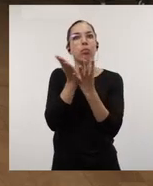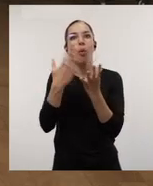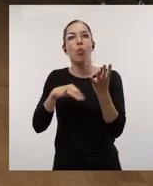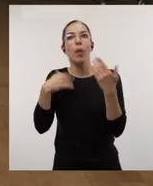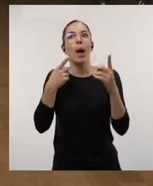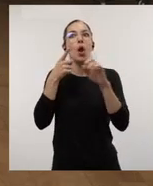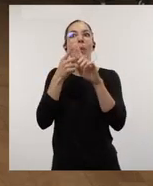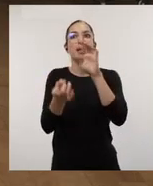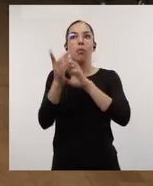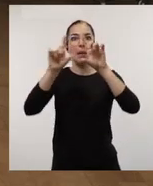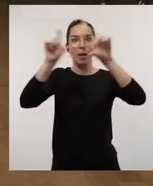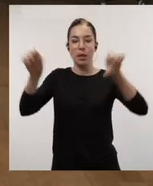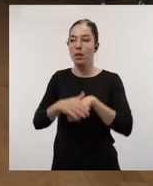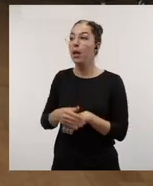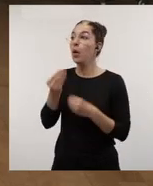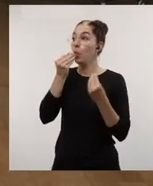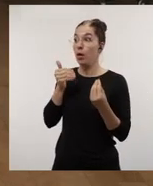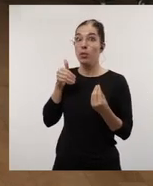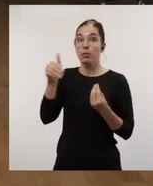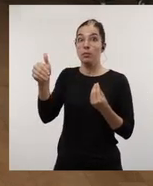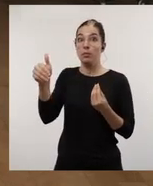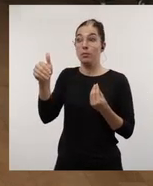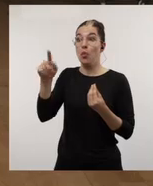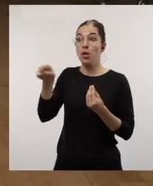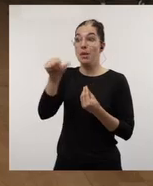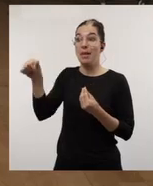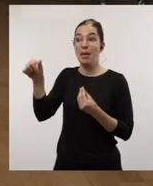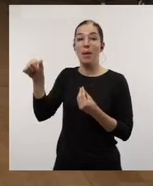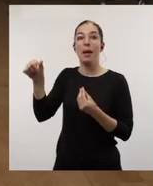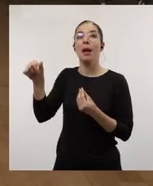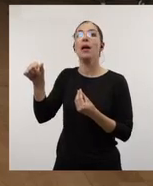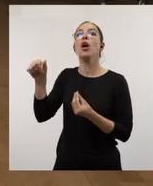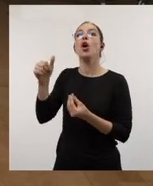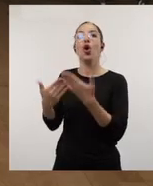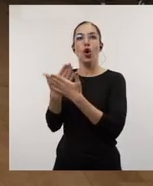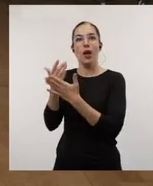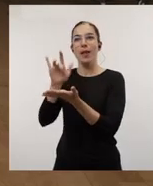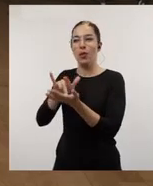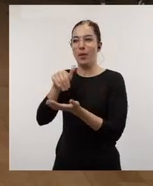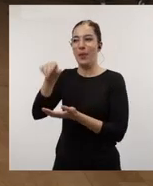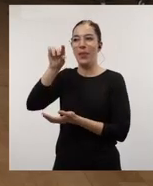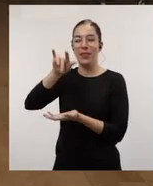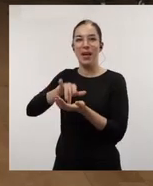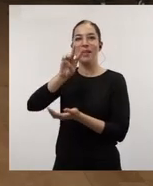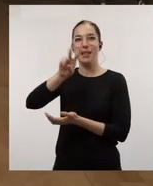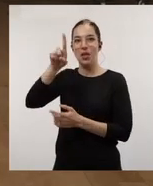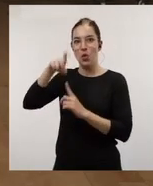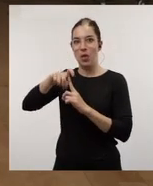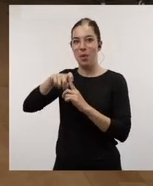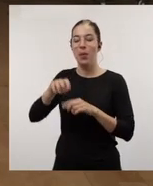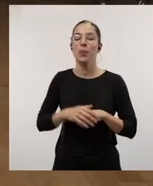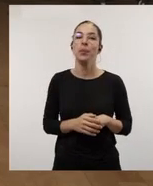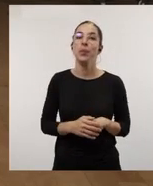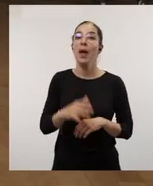para fomentar ese emprendimiento. Pues recalco, hay una jornada, nada, la próxima semana 31 de mayo. Vamos a hablar ahora